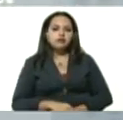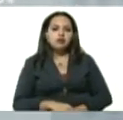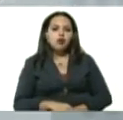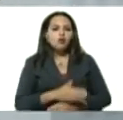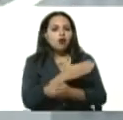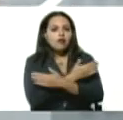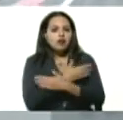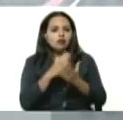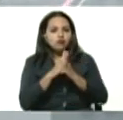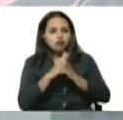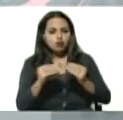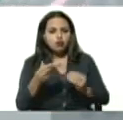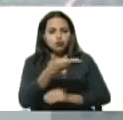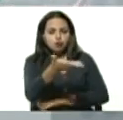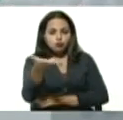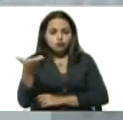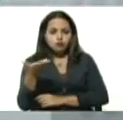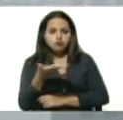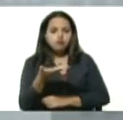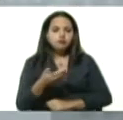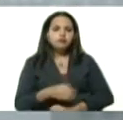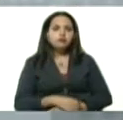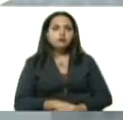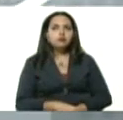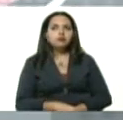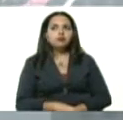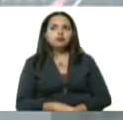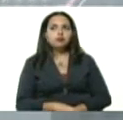abrazo para todas y para todos.